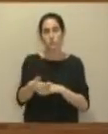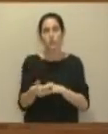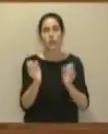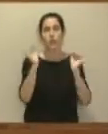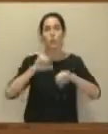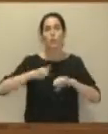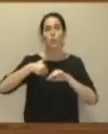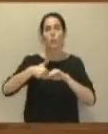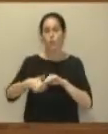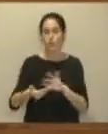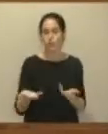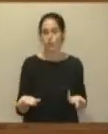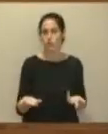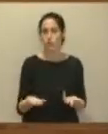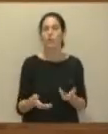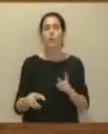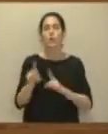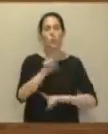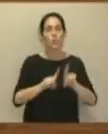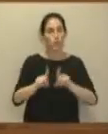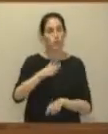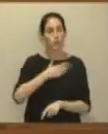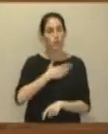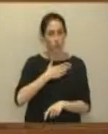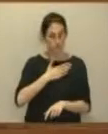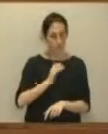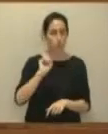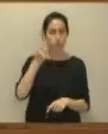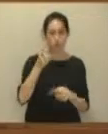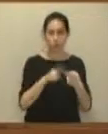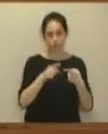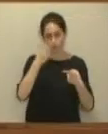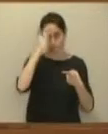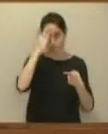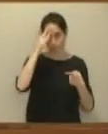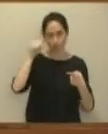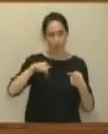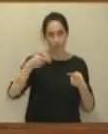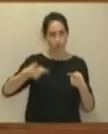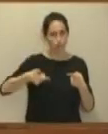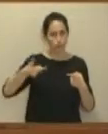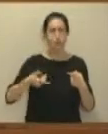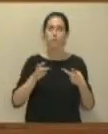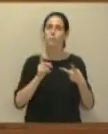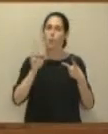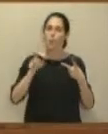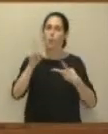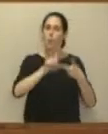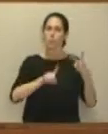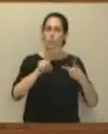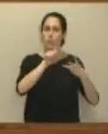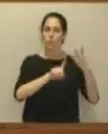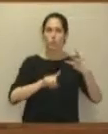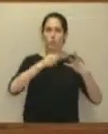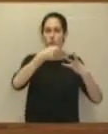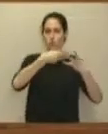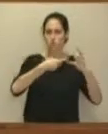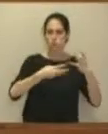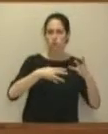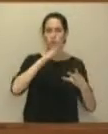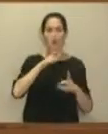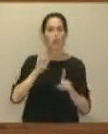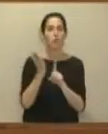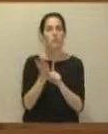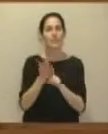aprobado. Además del problema de la propiedad, que es el primero y probablemente el principal, hay otros problemas que afectan a este sector forestal